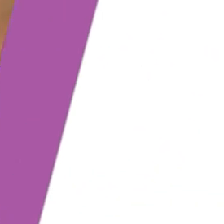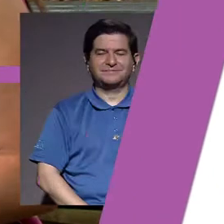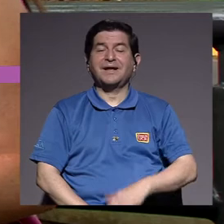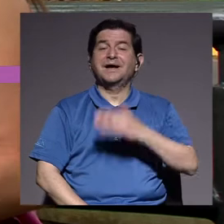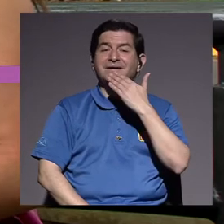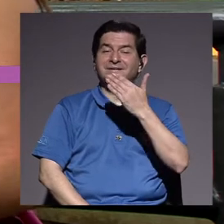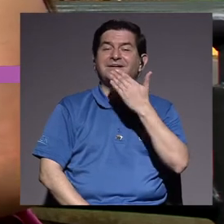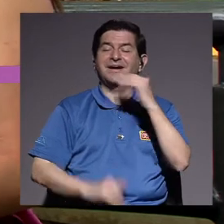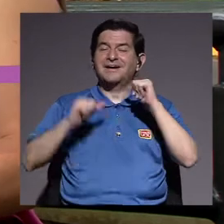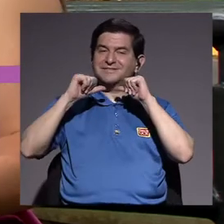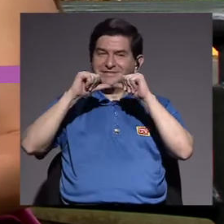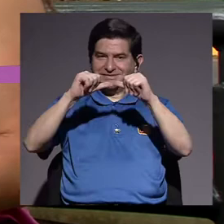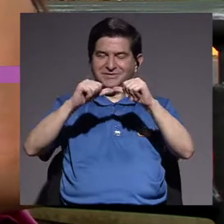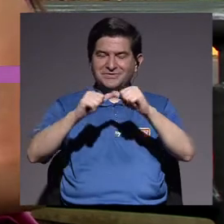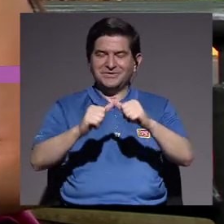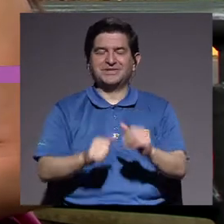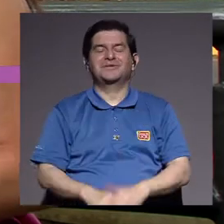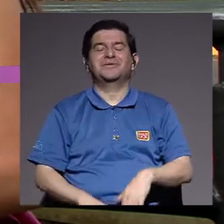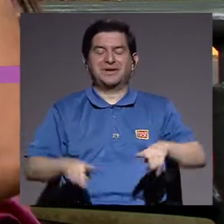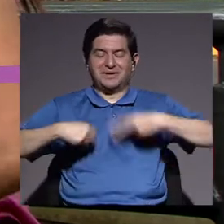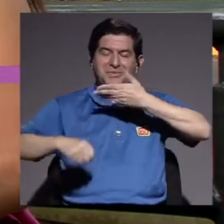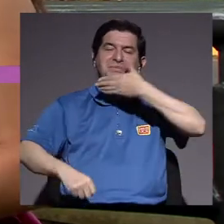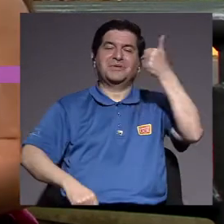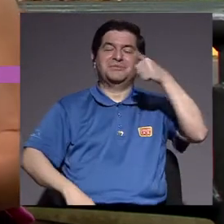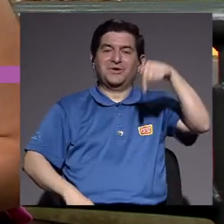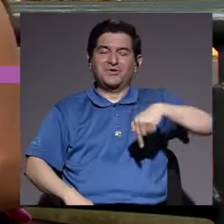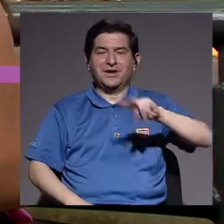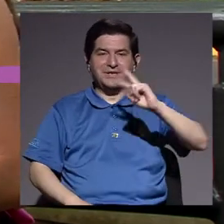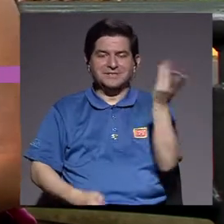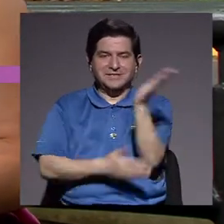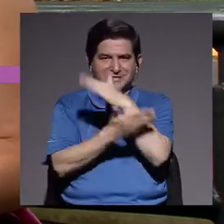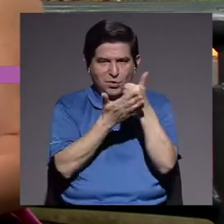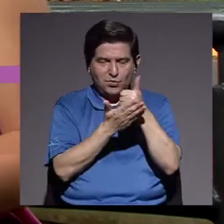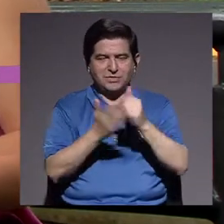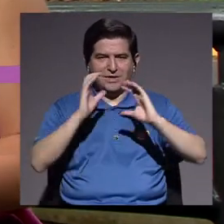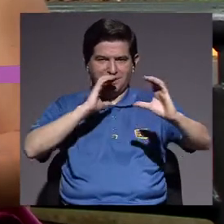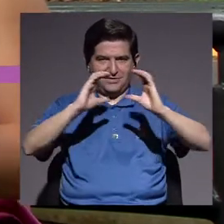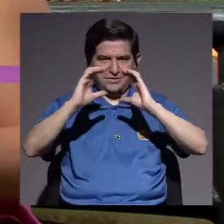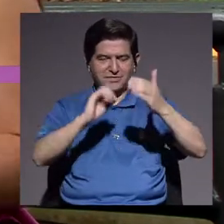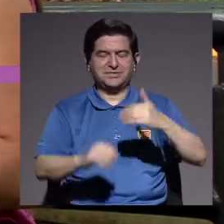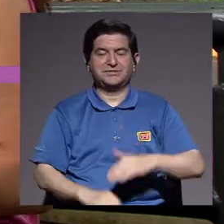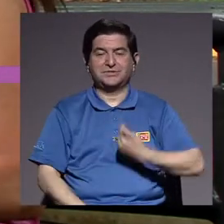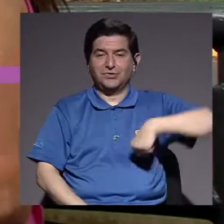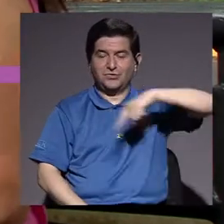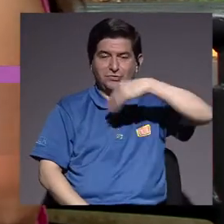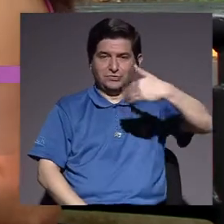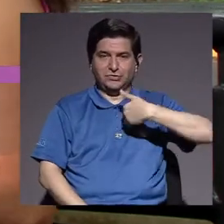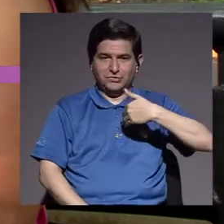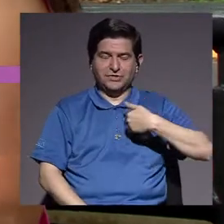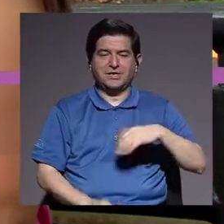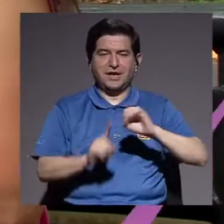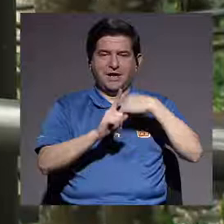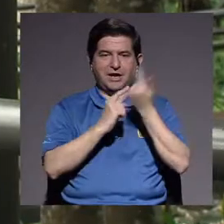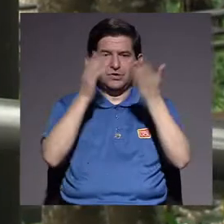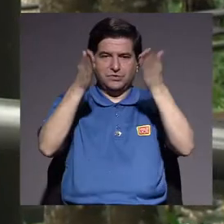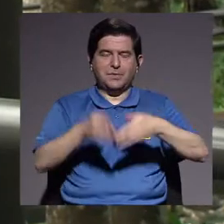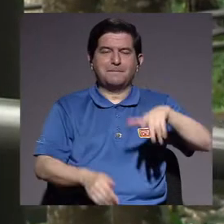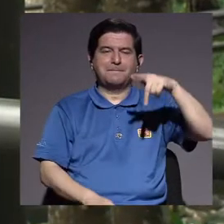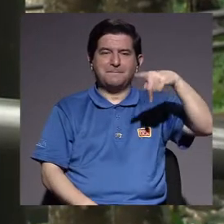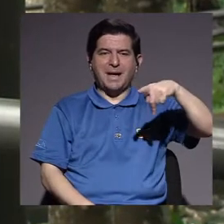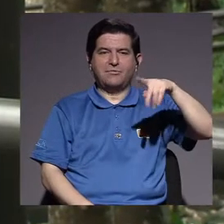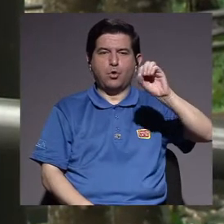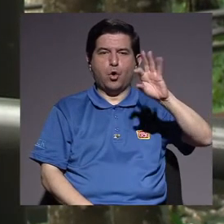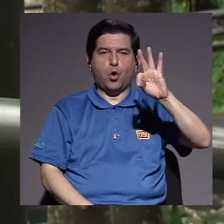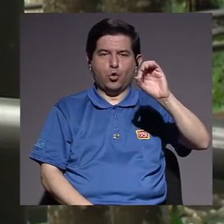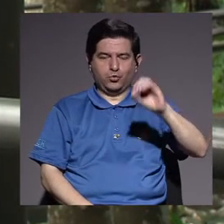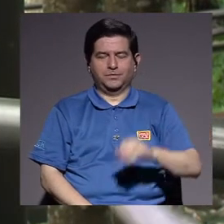Gracias por continuar con nosotros en Vivir Mejor. En esta segunda parte de la conversación que hemos estado teniendo con el sociólogo Pablo Cotto